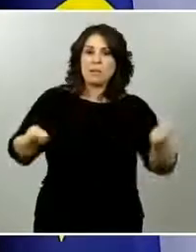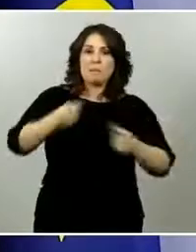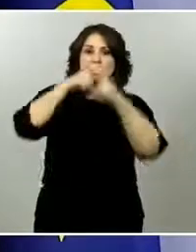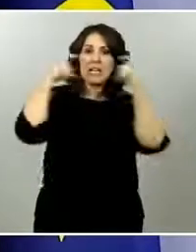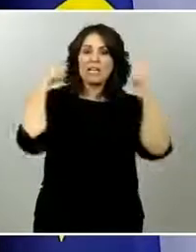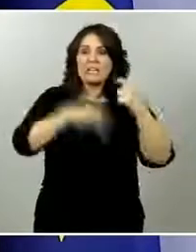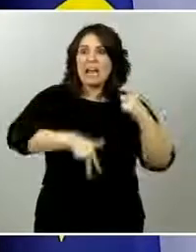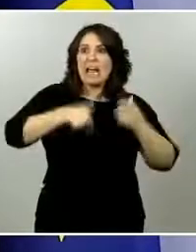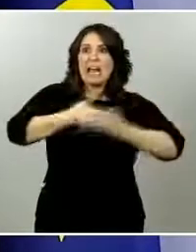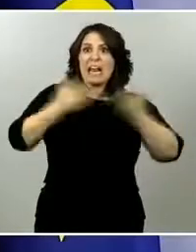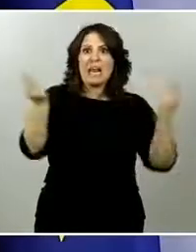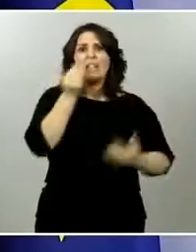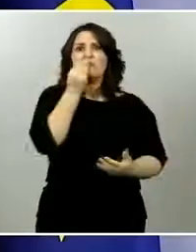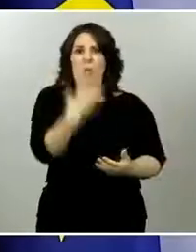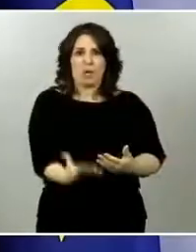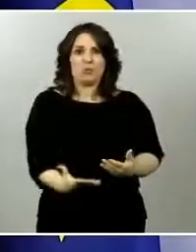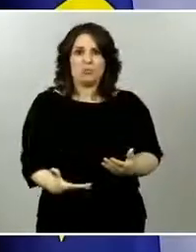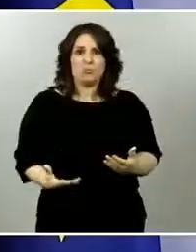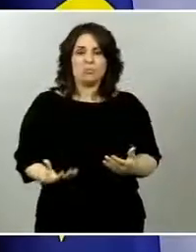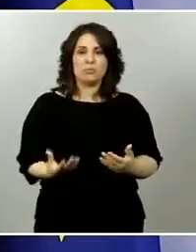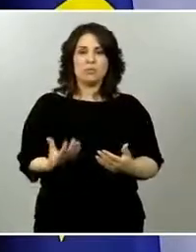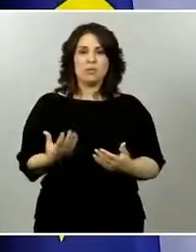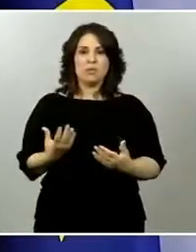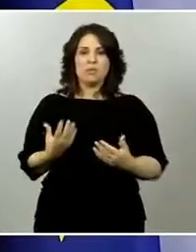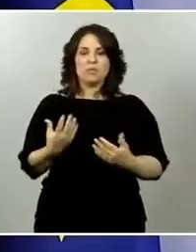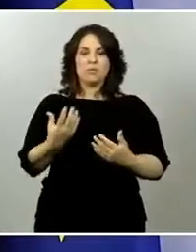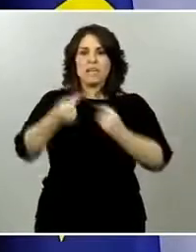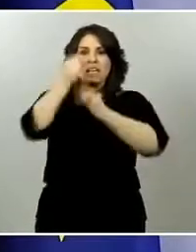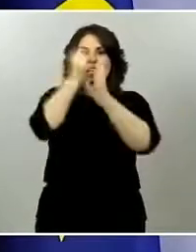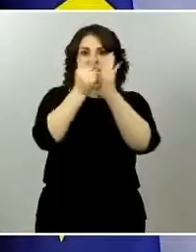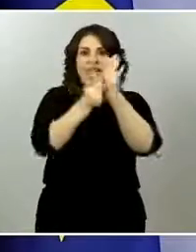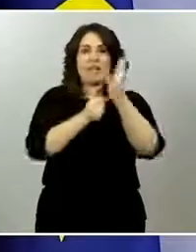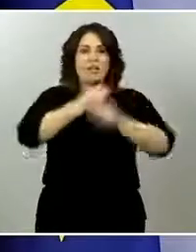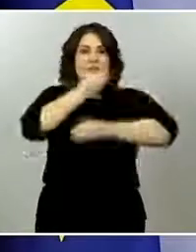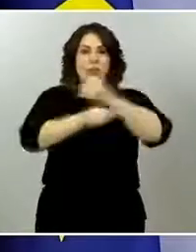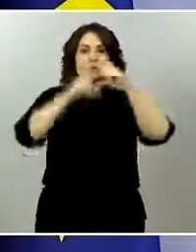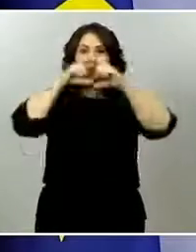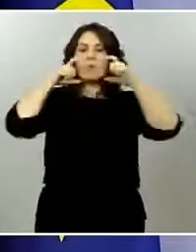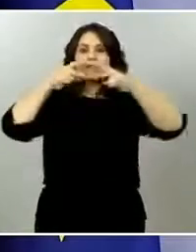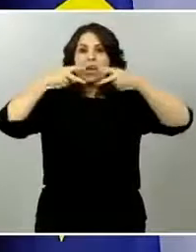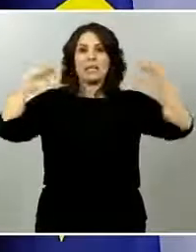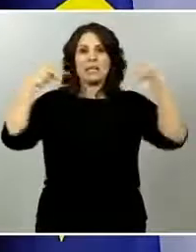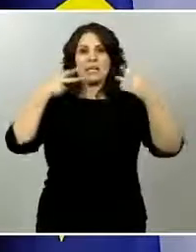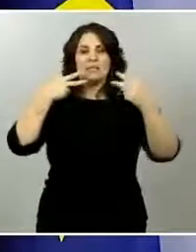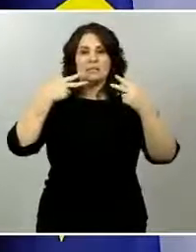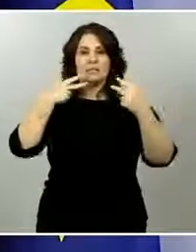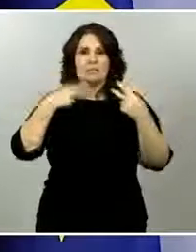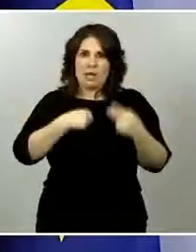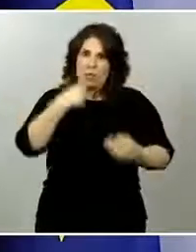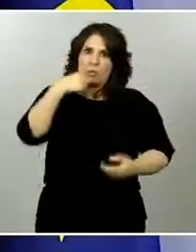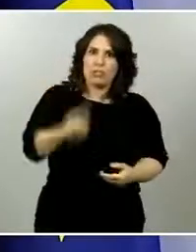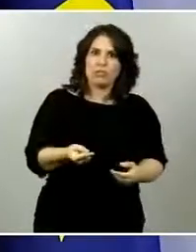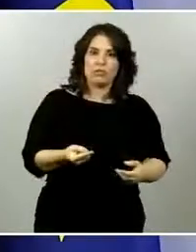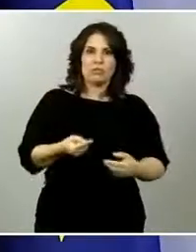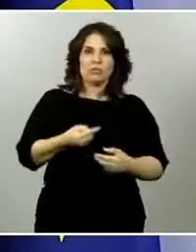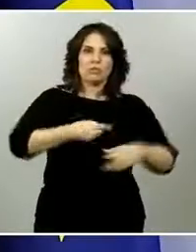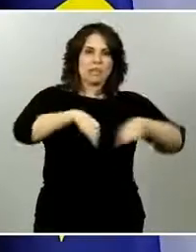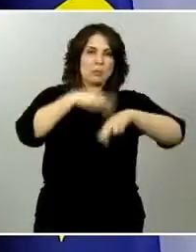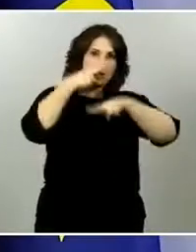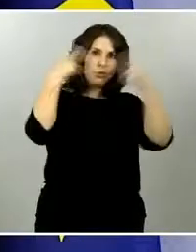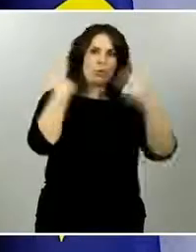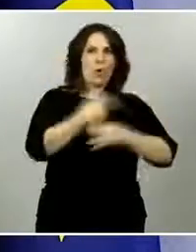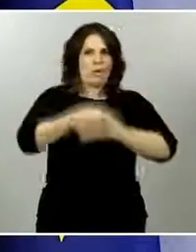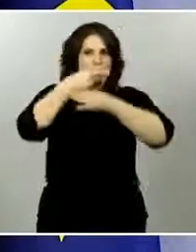polémica con ninguna comunidad autónoma tampoco con la comunidad autónoma de Madrid. Siempre es bueno con carácter general que se repartan mascarillas a la población. Saben ustedes